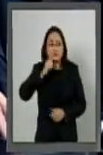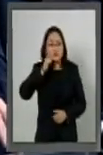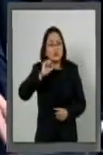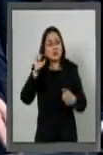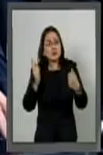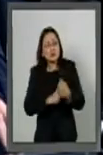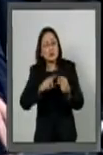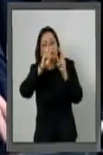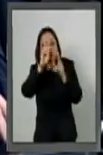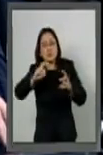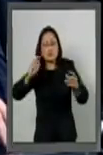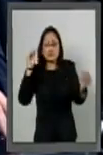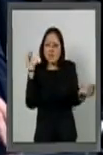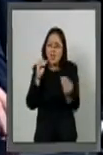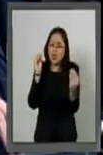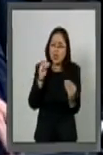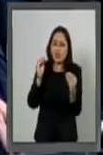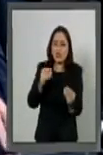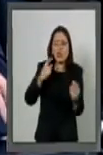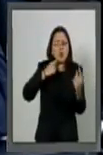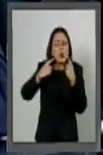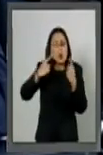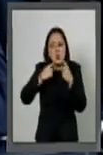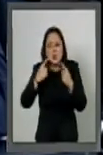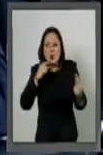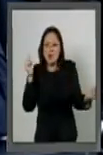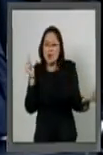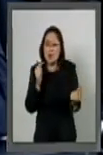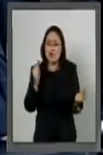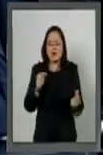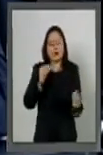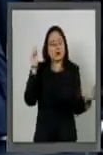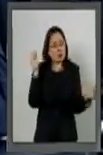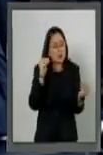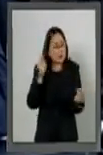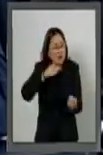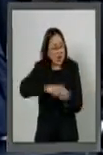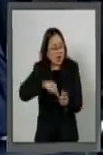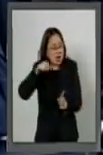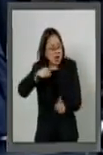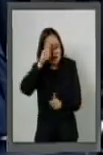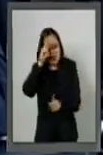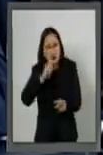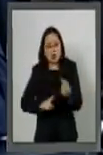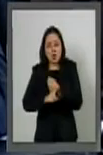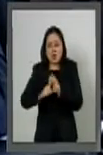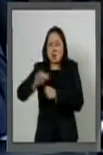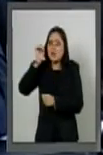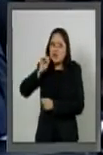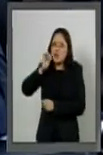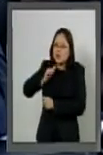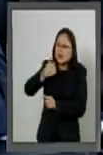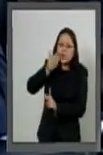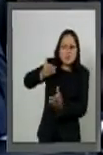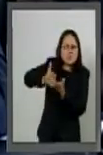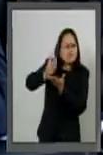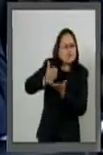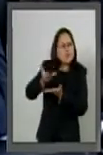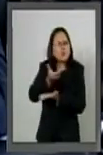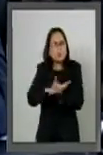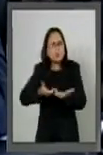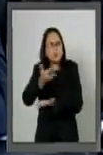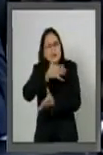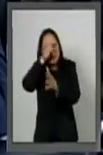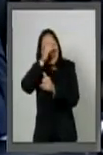de discusión más álgida, de los temas más álgidos de esta legislatura, puentes, consensos para